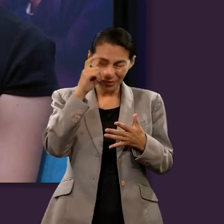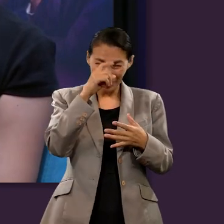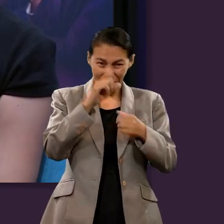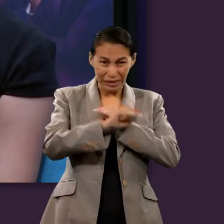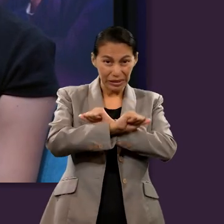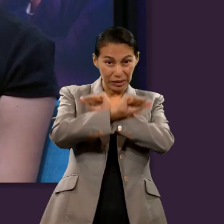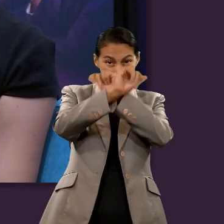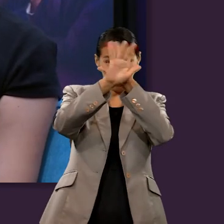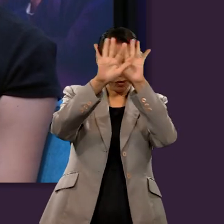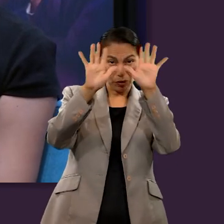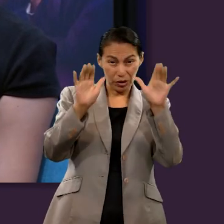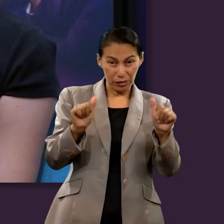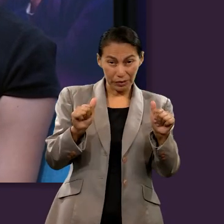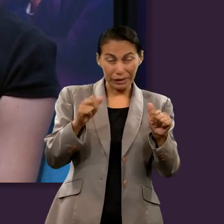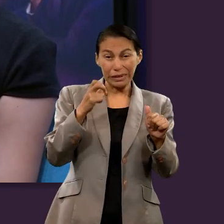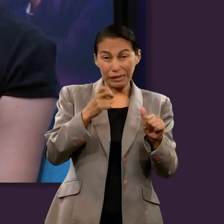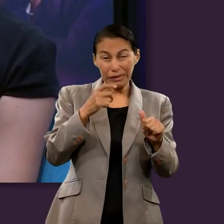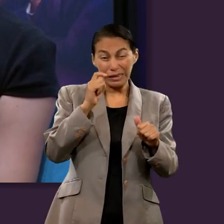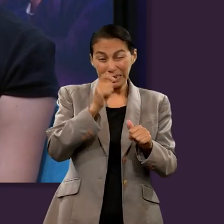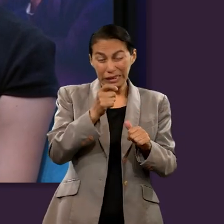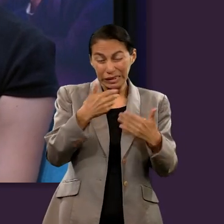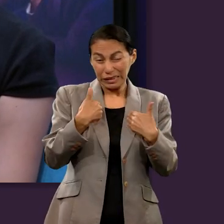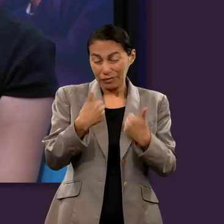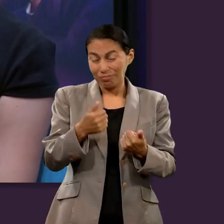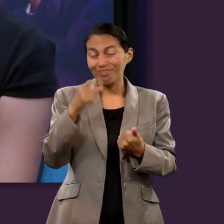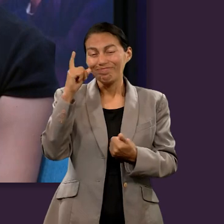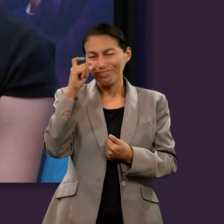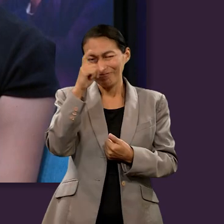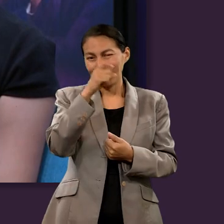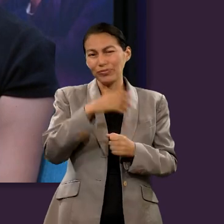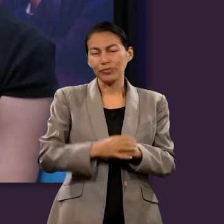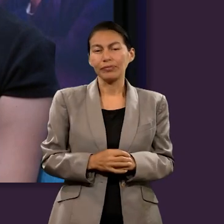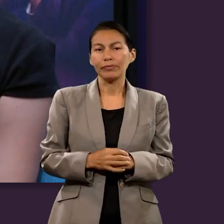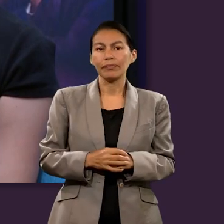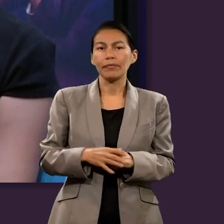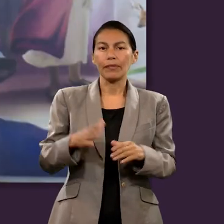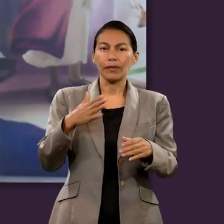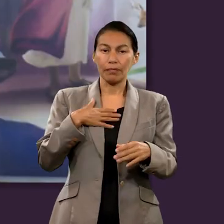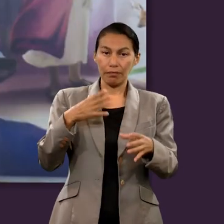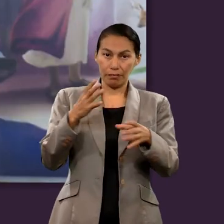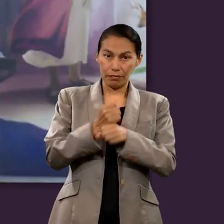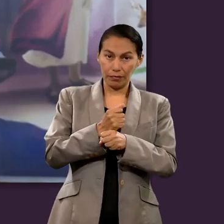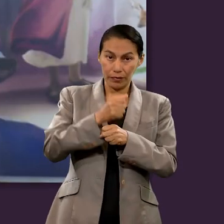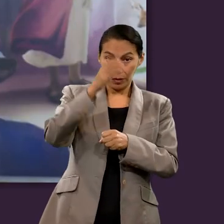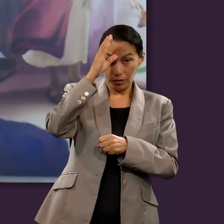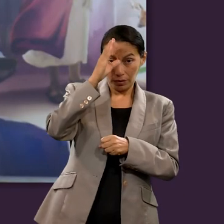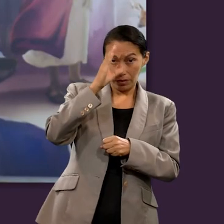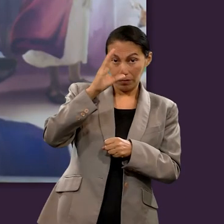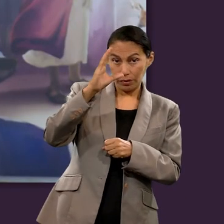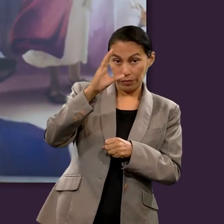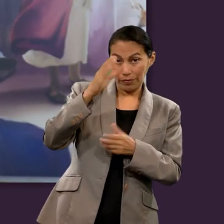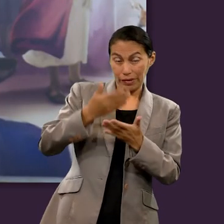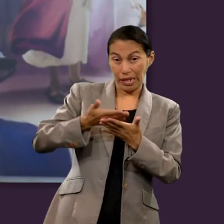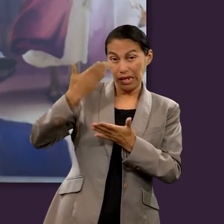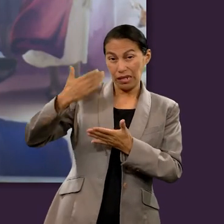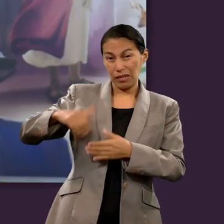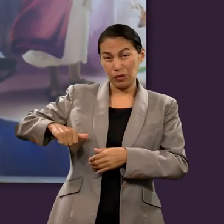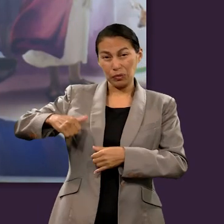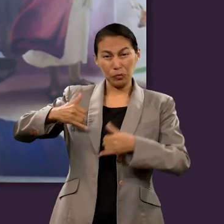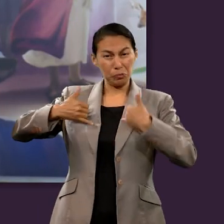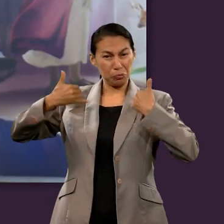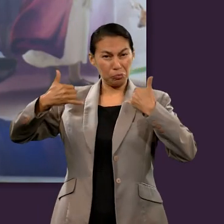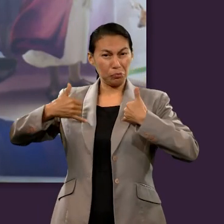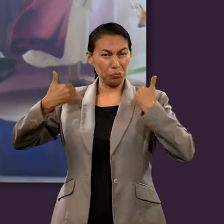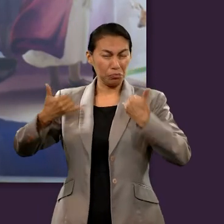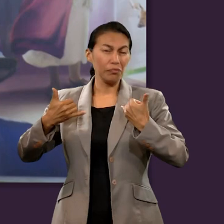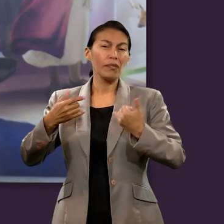identificar el significado, el simbolismo que está en el libro de Apocalipsis. Mi nombre es Chiprián Mojorea, y